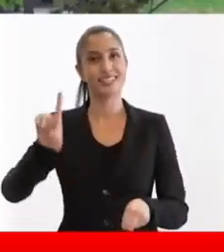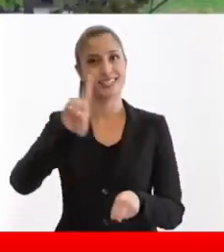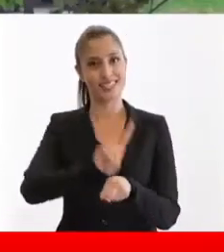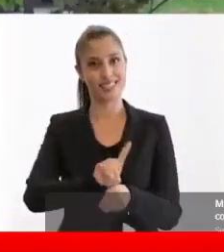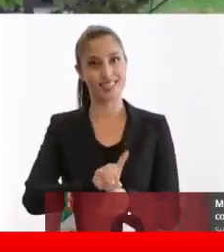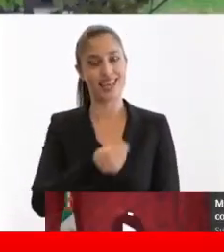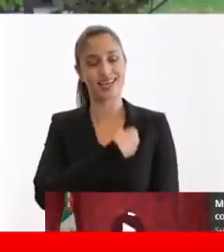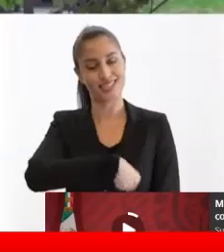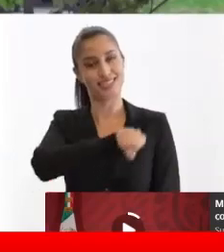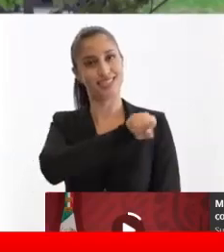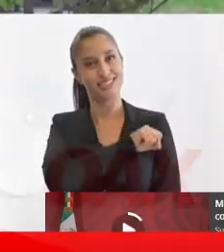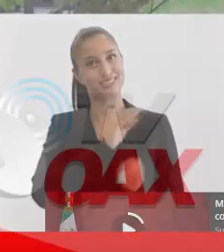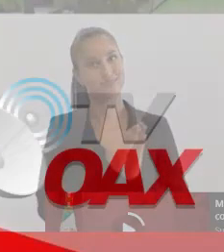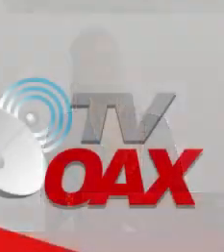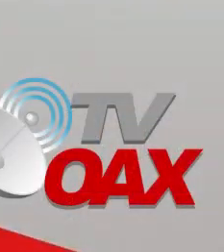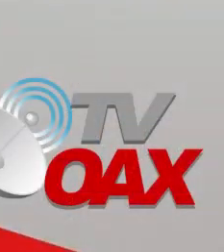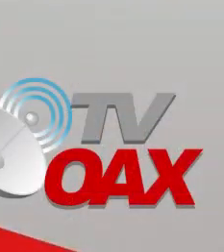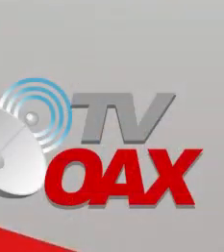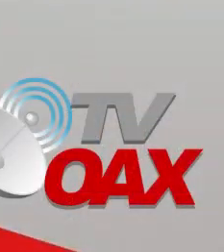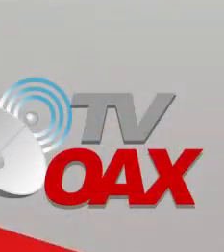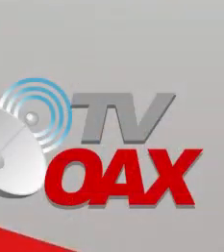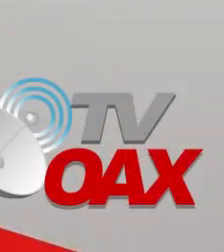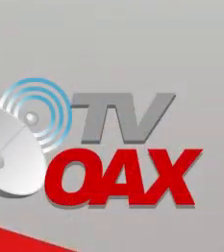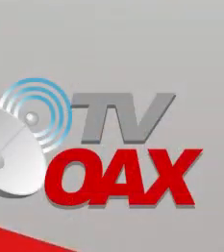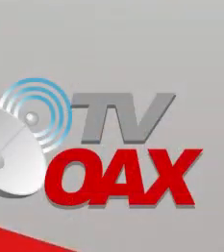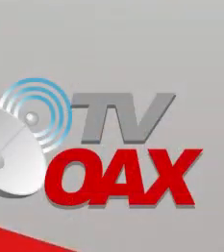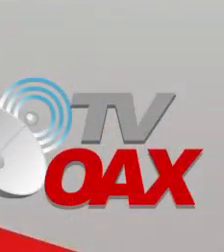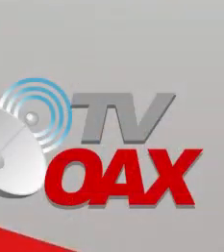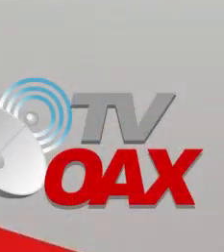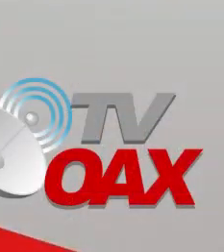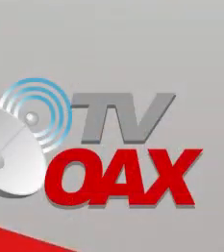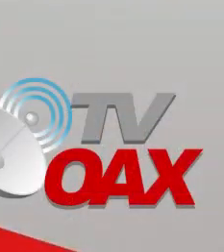deseo un excelente día, pero en sana distancia.